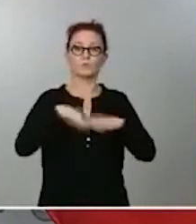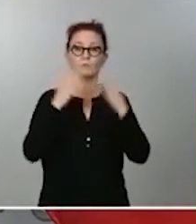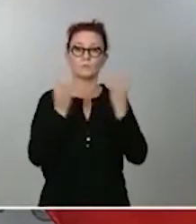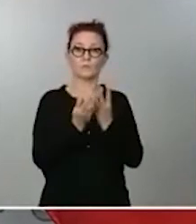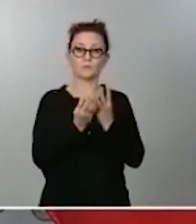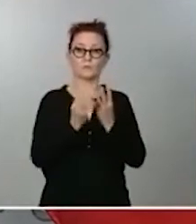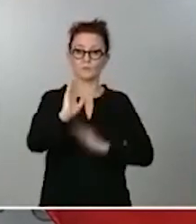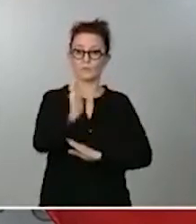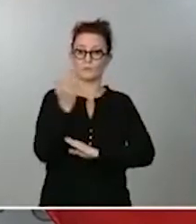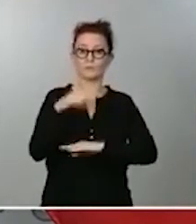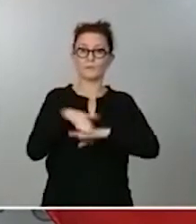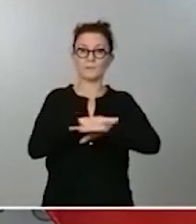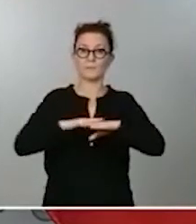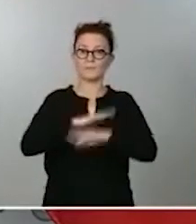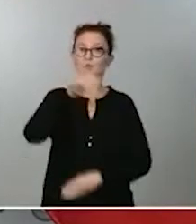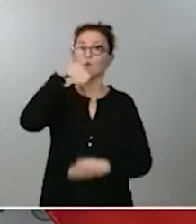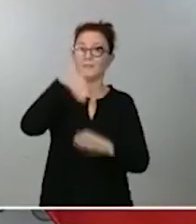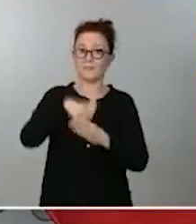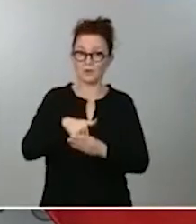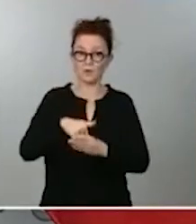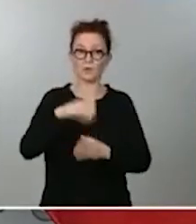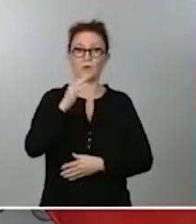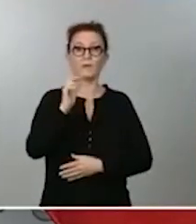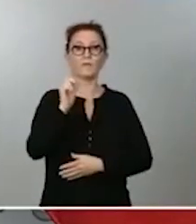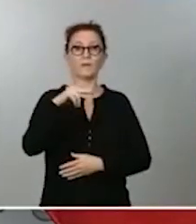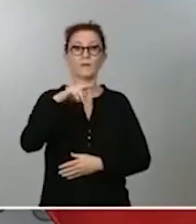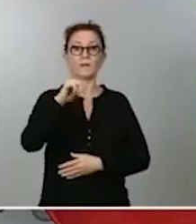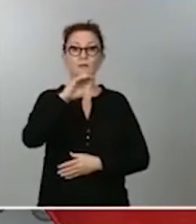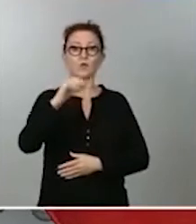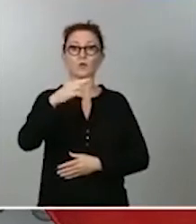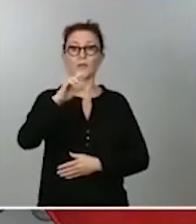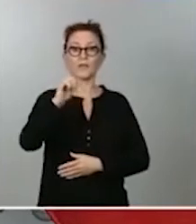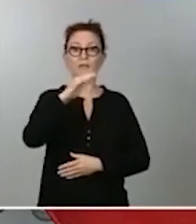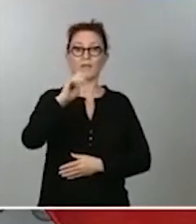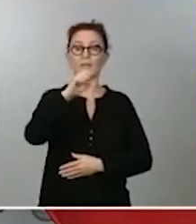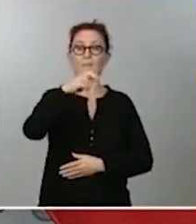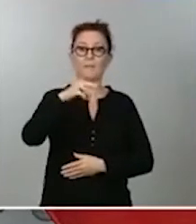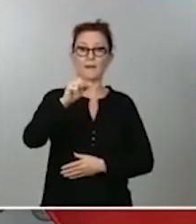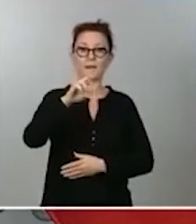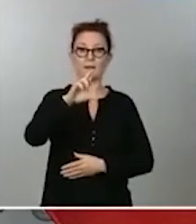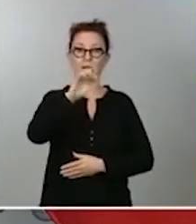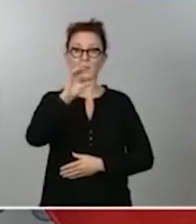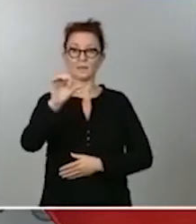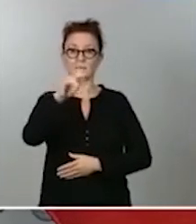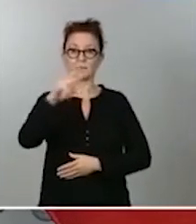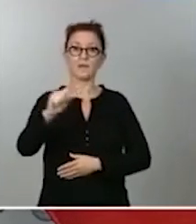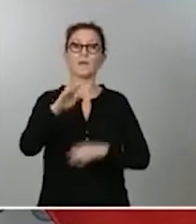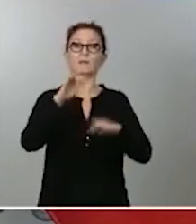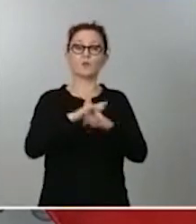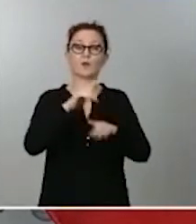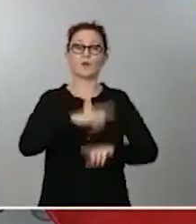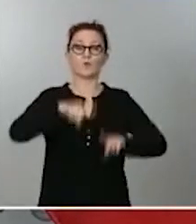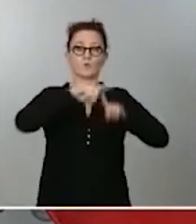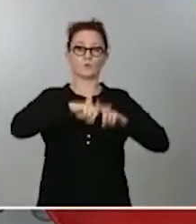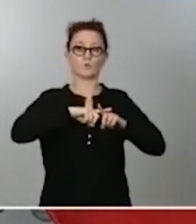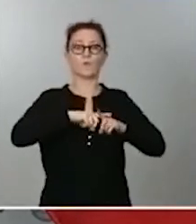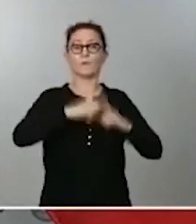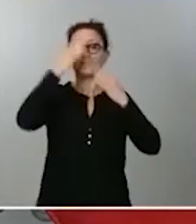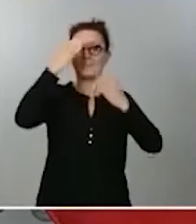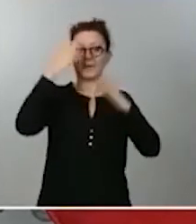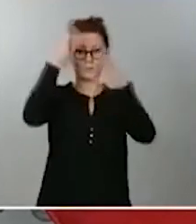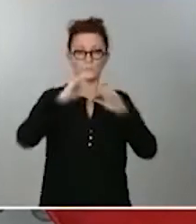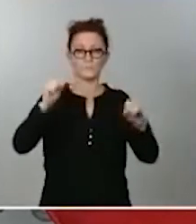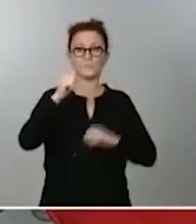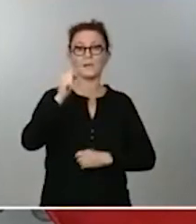ministro del Interior Fernando Grandemar Lasca conceder la gran cruz de la orden del mérito de la Guardia Civil a Alfredo